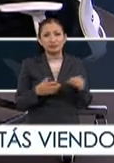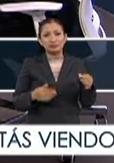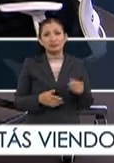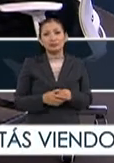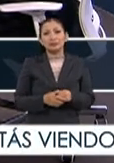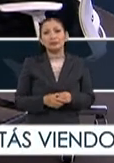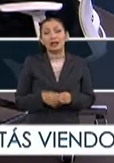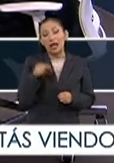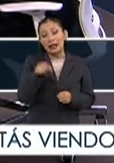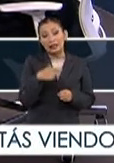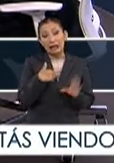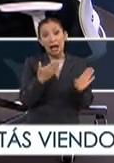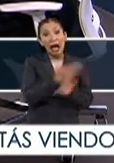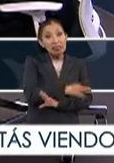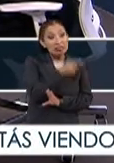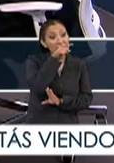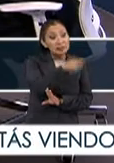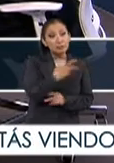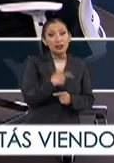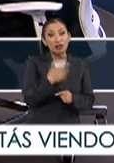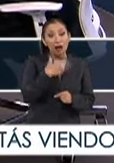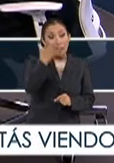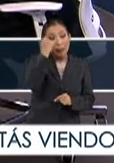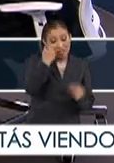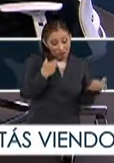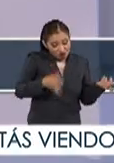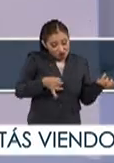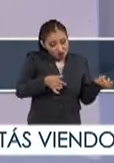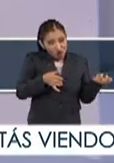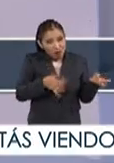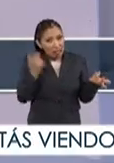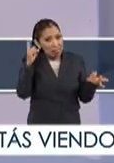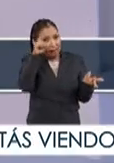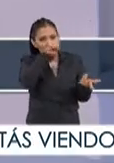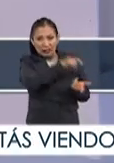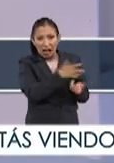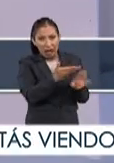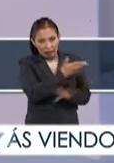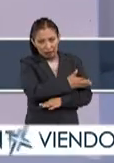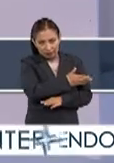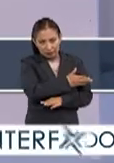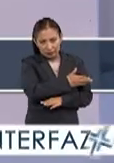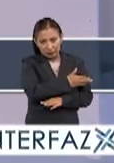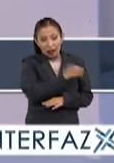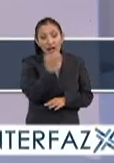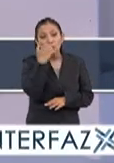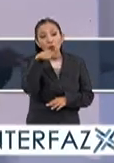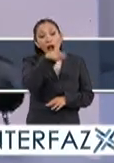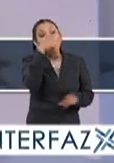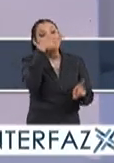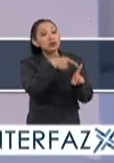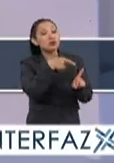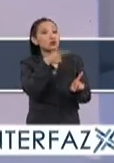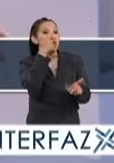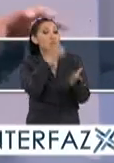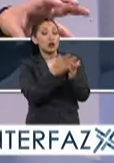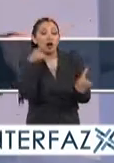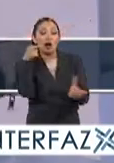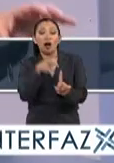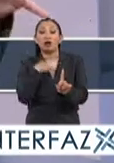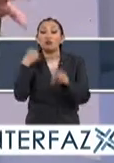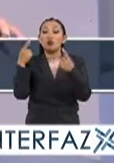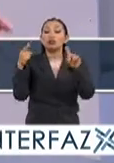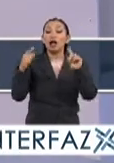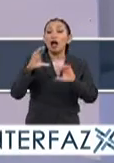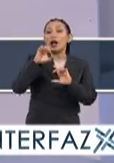electrónicos en ese momento pues para una persona aprender incluso tocar un instrumento era dificilísimo las escuelas solamente pues se ubicaban en